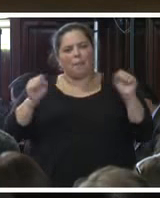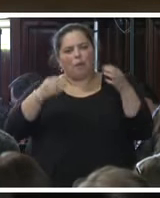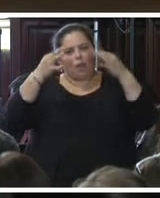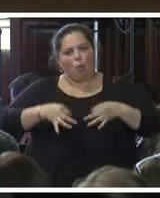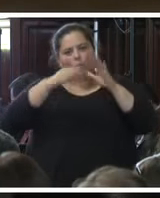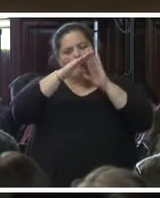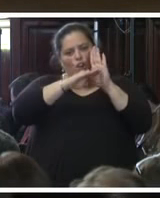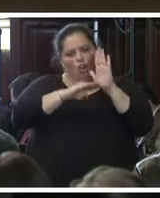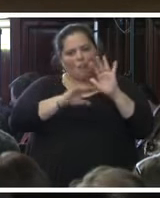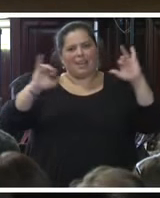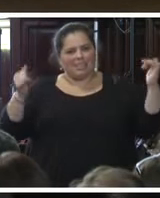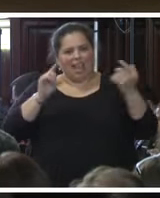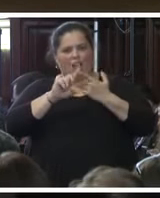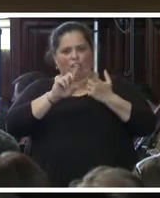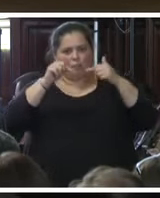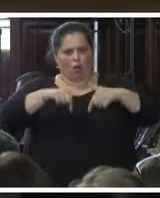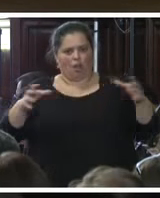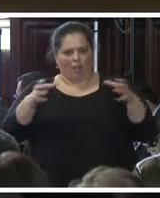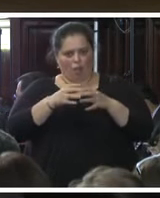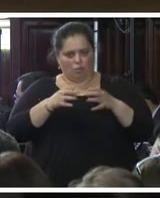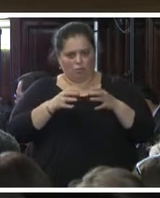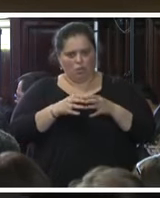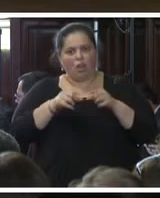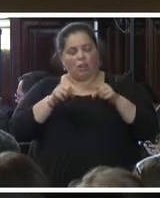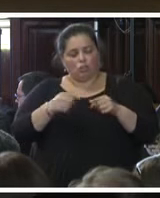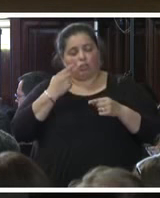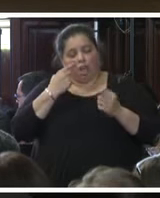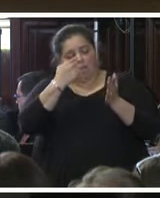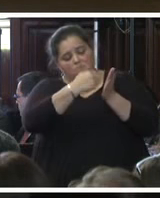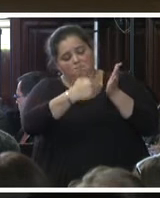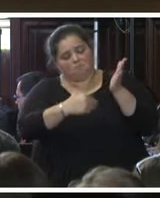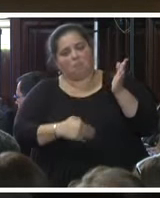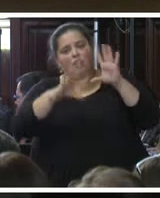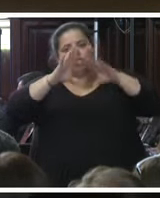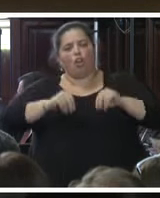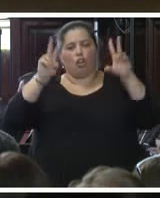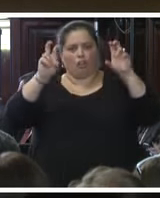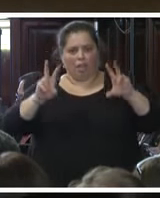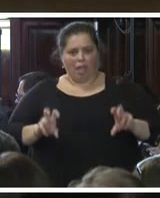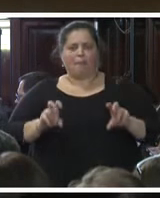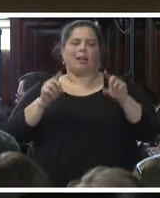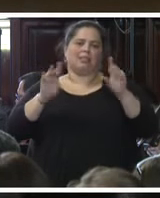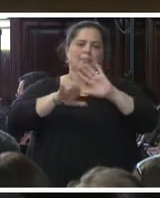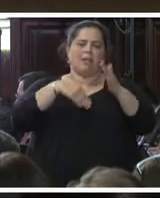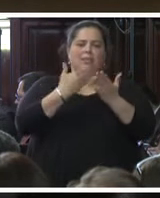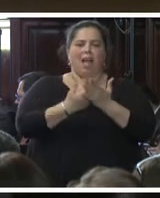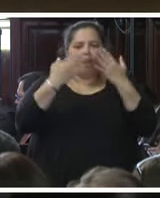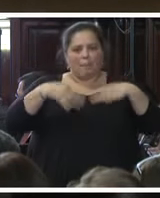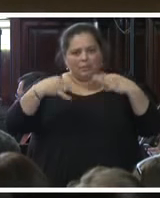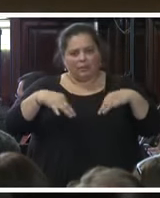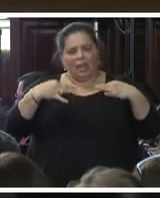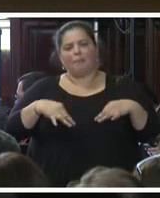acordado con esta Comisión en el que se contemplaron todos los temas planteados de manera específica